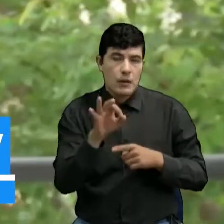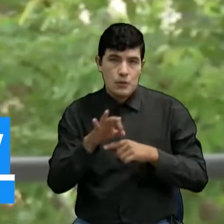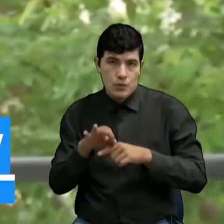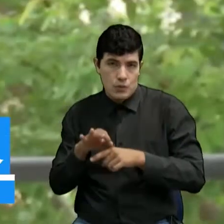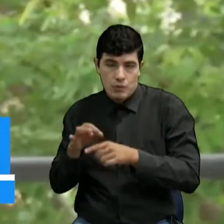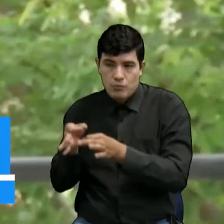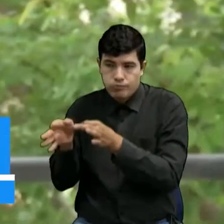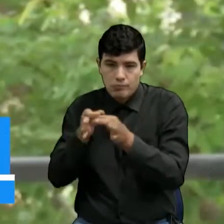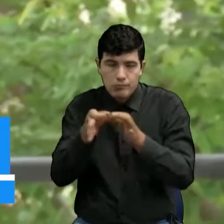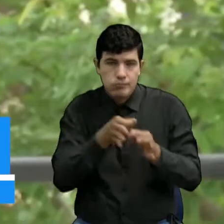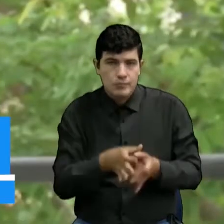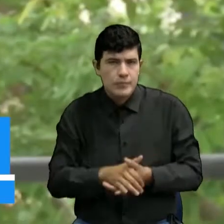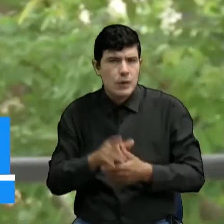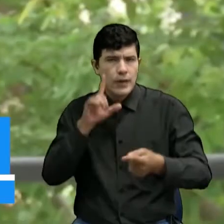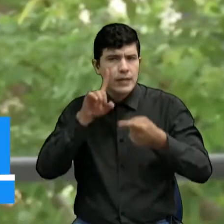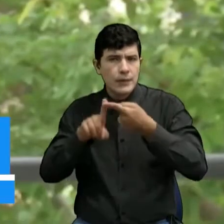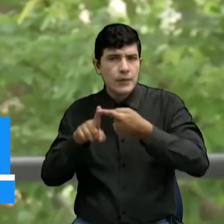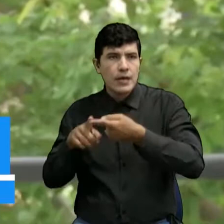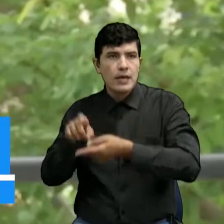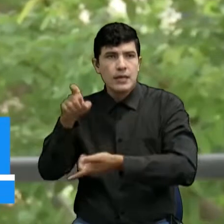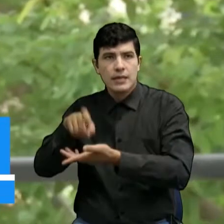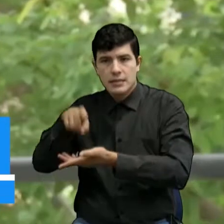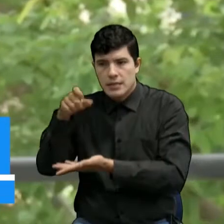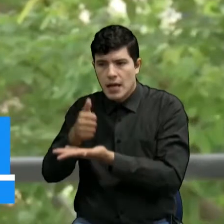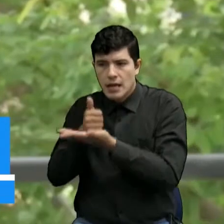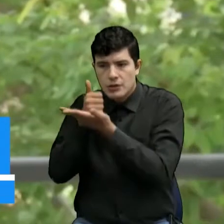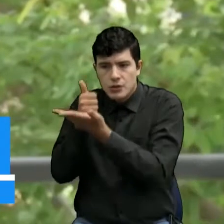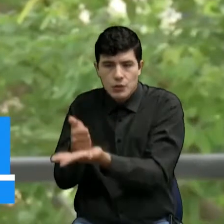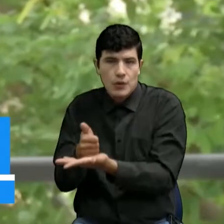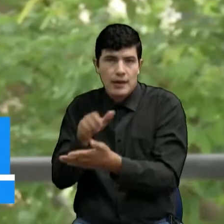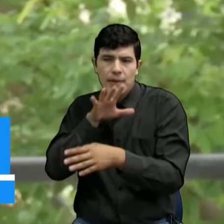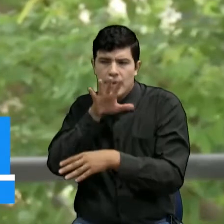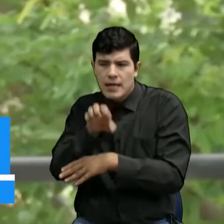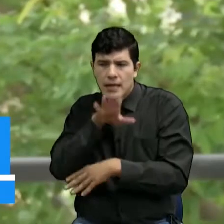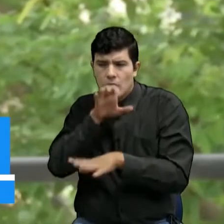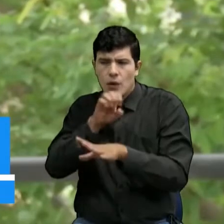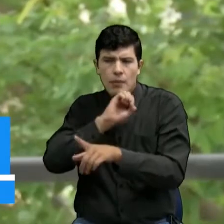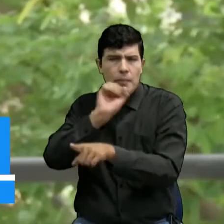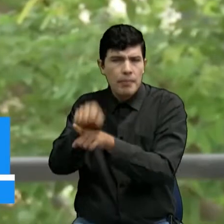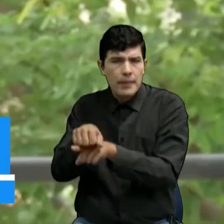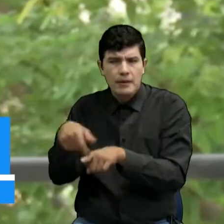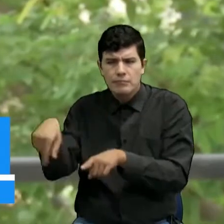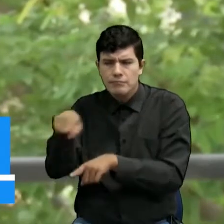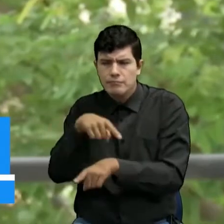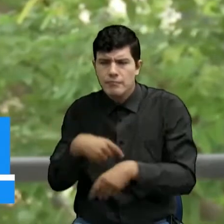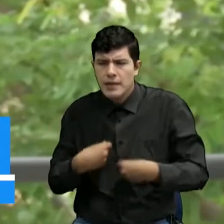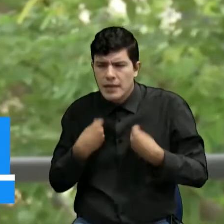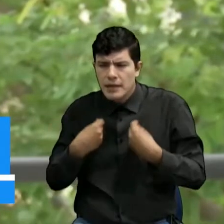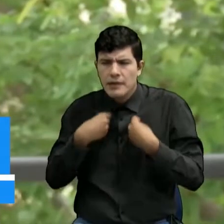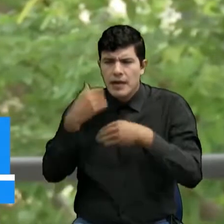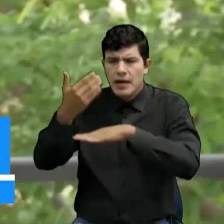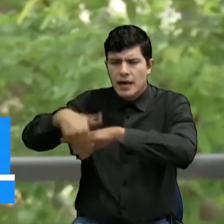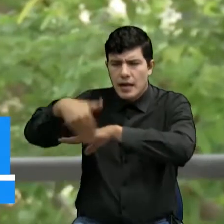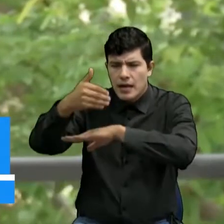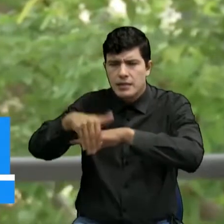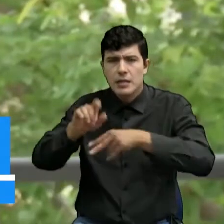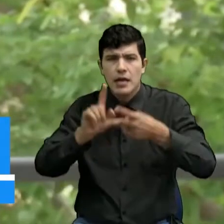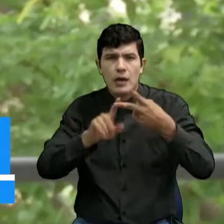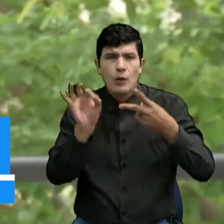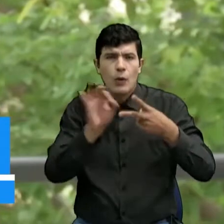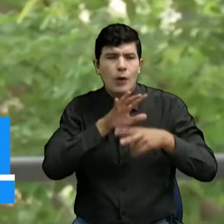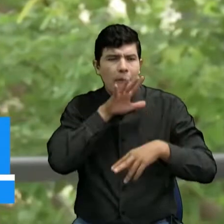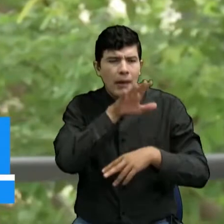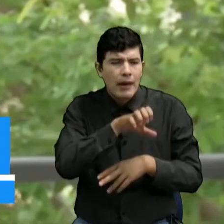necesidad de ayudar a muchos perritos abandonados y maltratados que viven en condición de calle, perritos